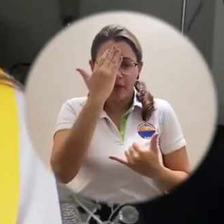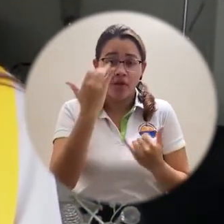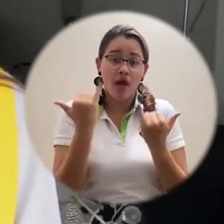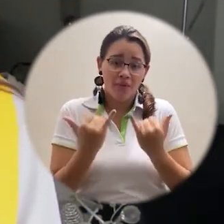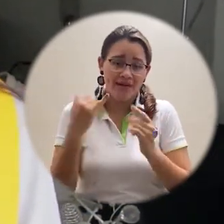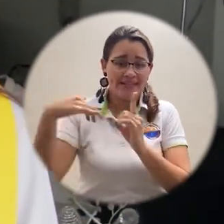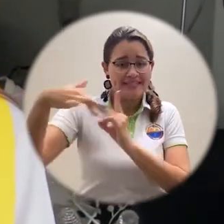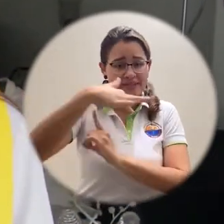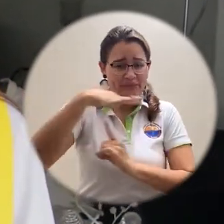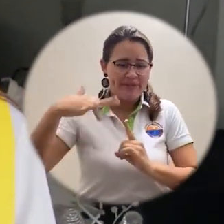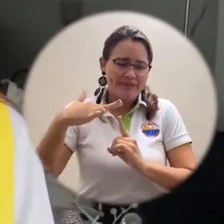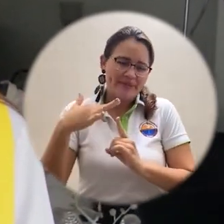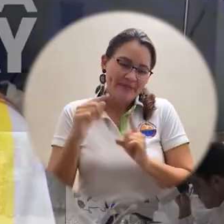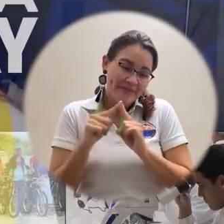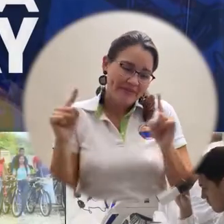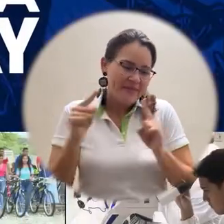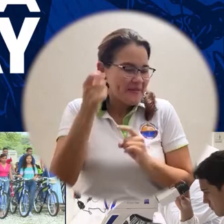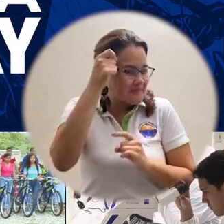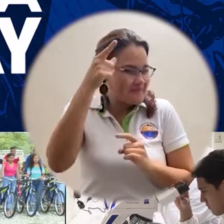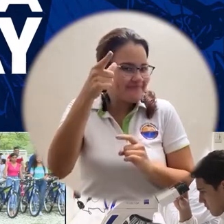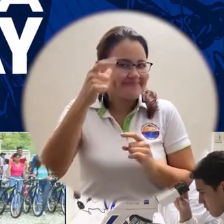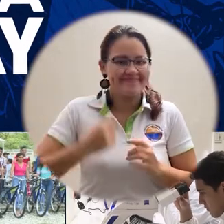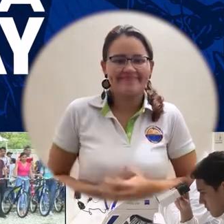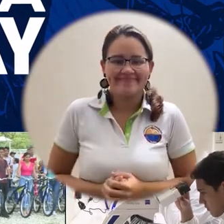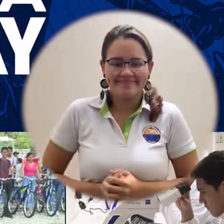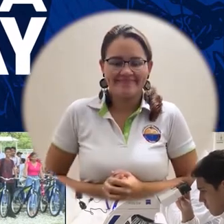no fueron en las circunstancias esperadas.